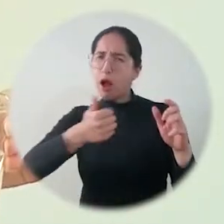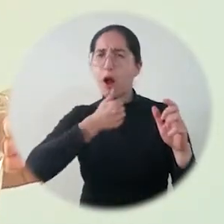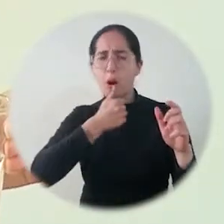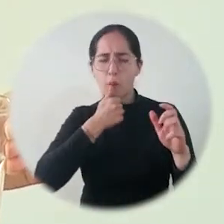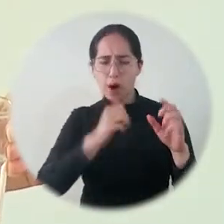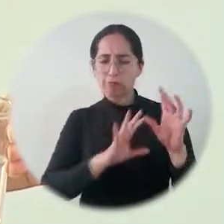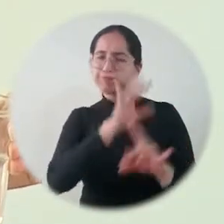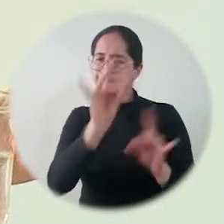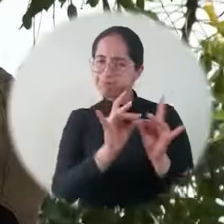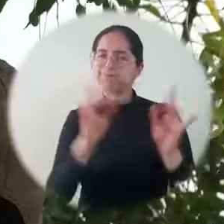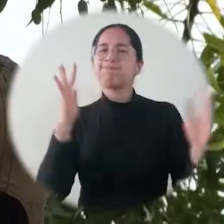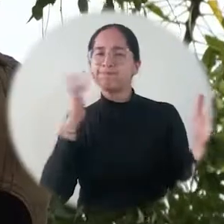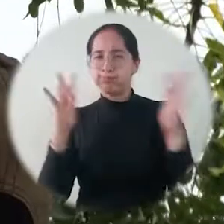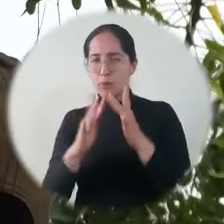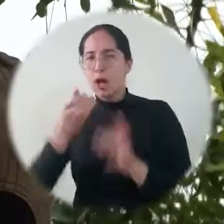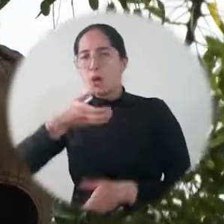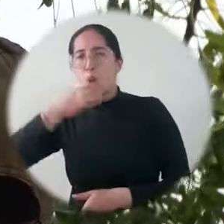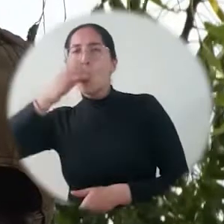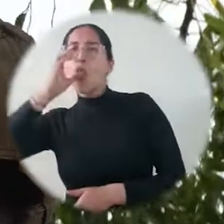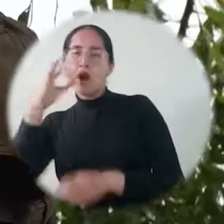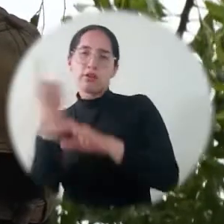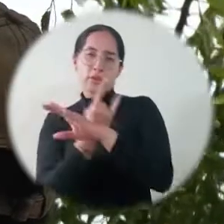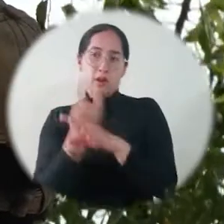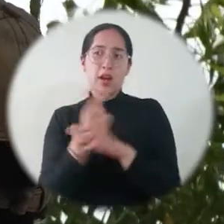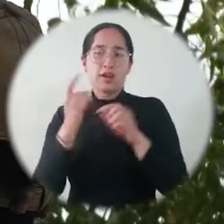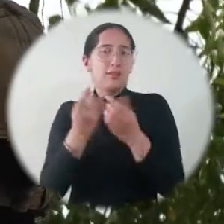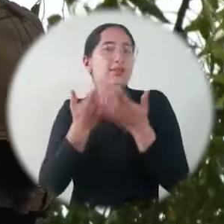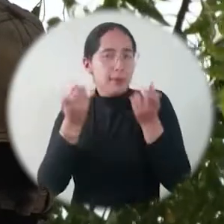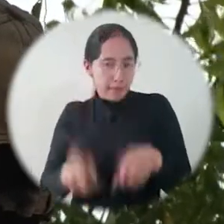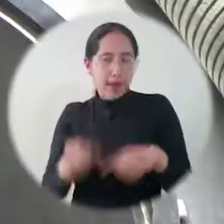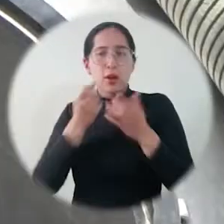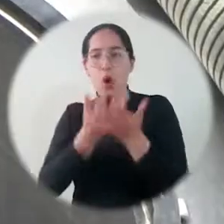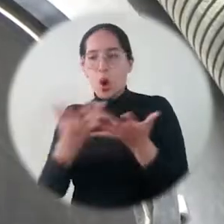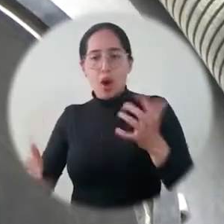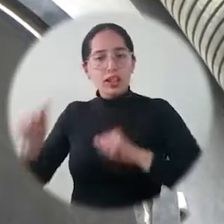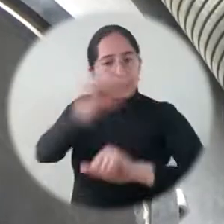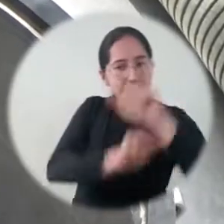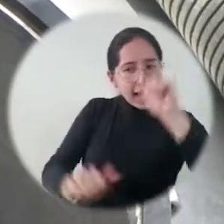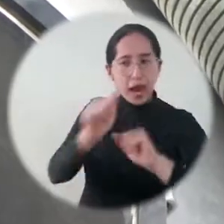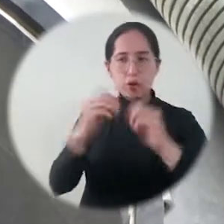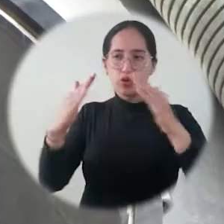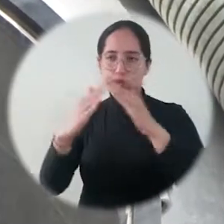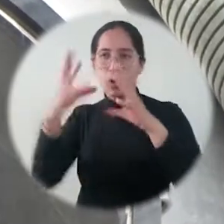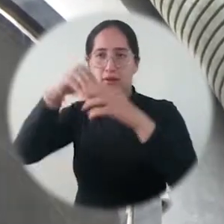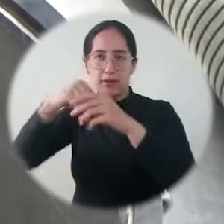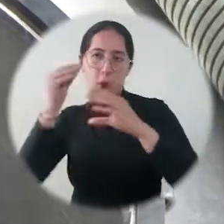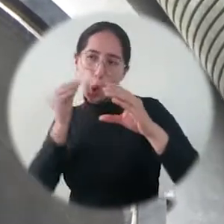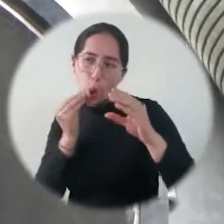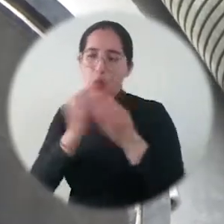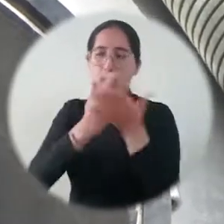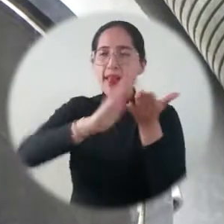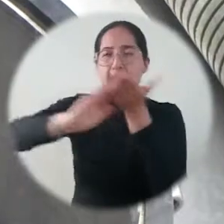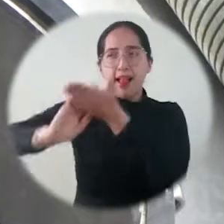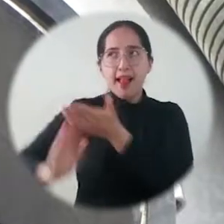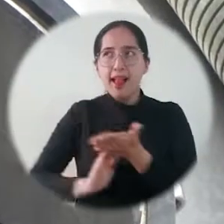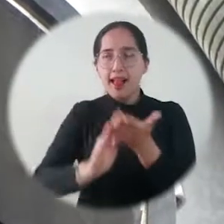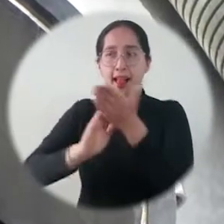el consumo humano y para las tareas que se realizan en los hogares y efectivamente los resultados son bastante positivos